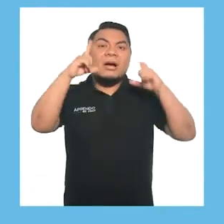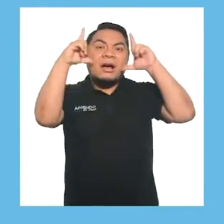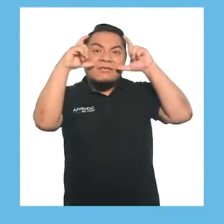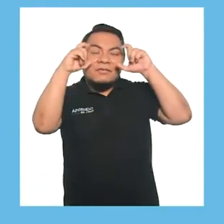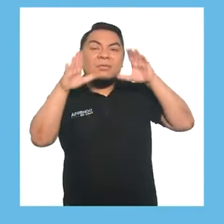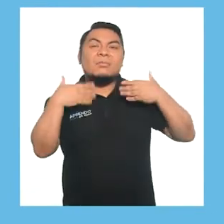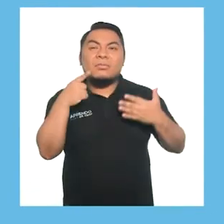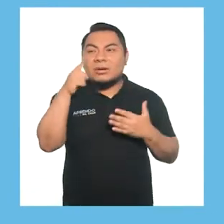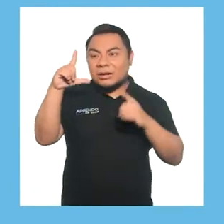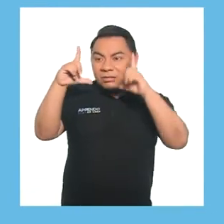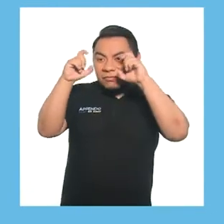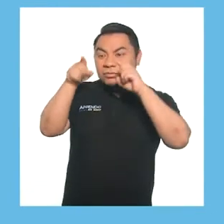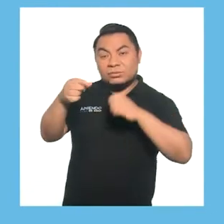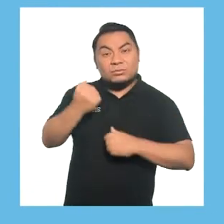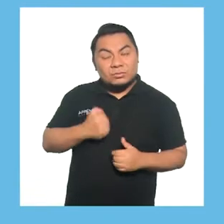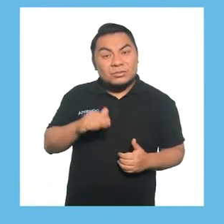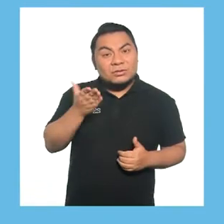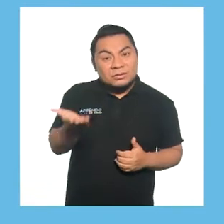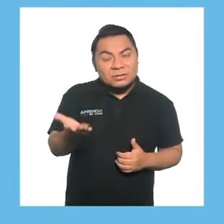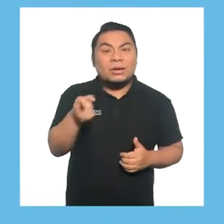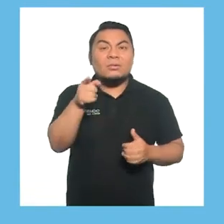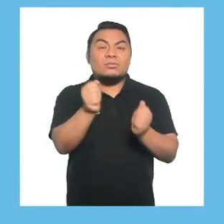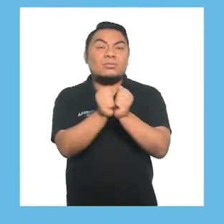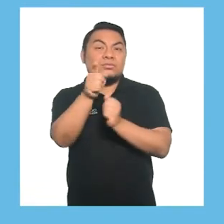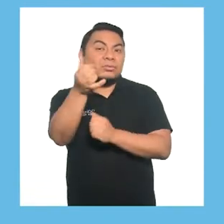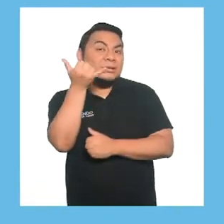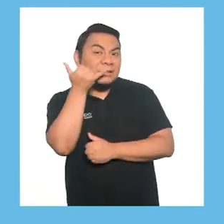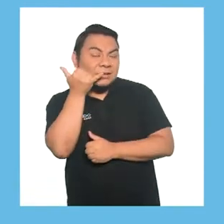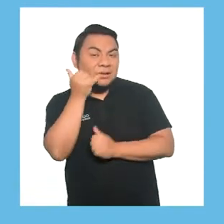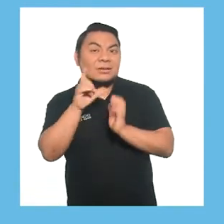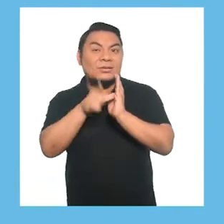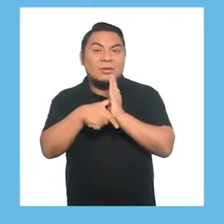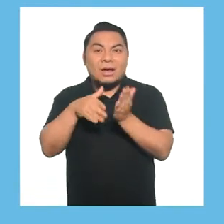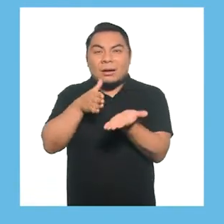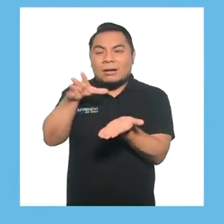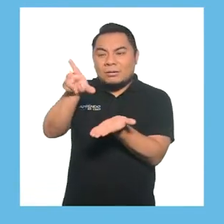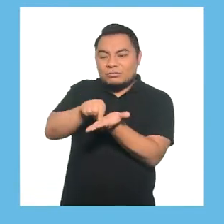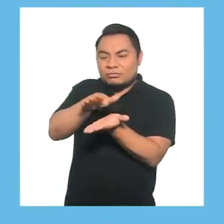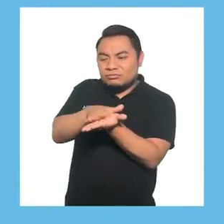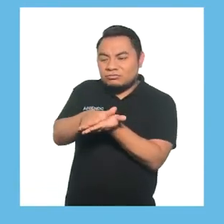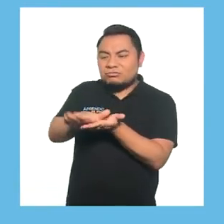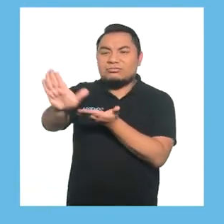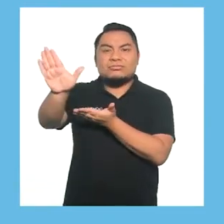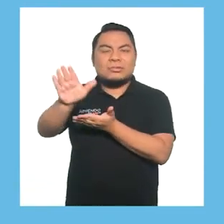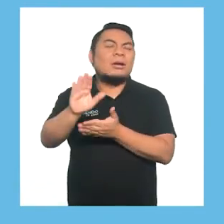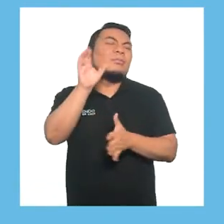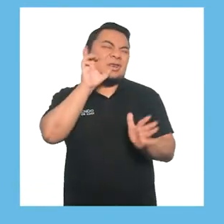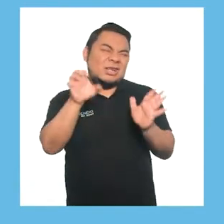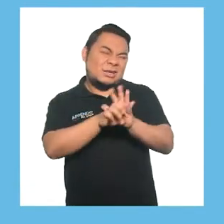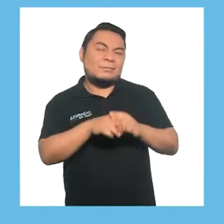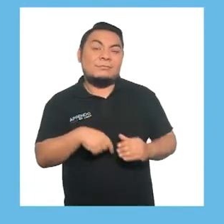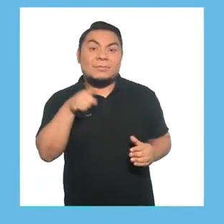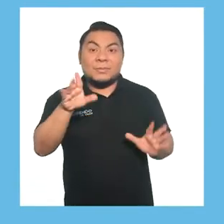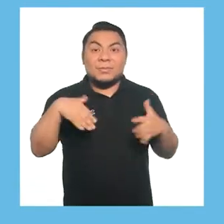fotos que puedes tomar a tu niña o niño con tu celular y después imprimirlas. Por ejemplo, le puedes tomar